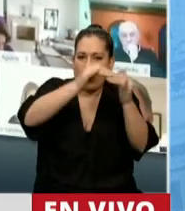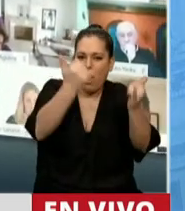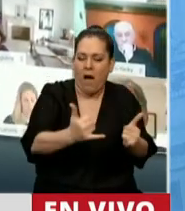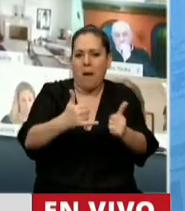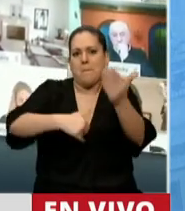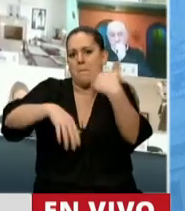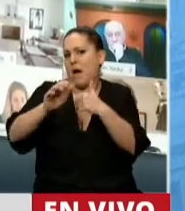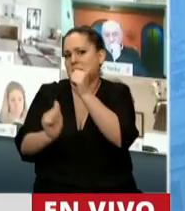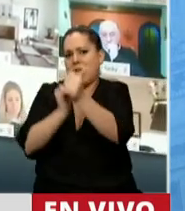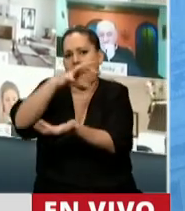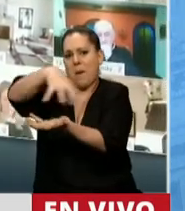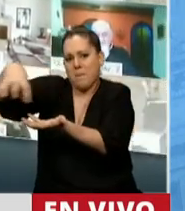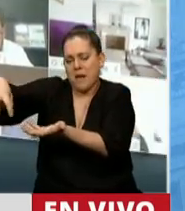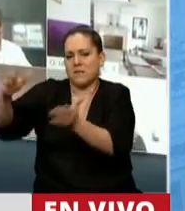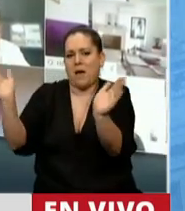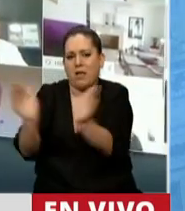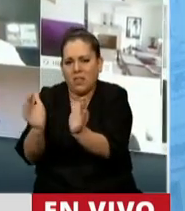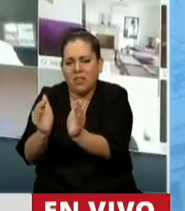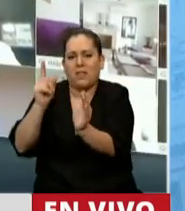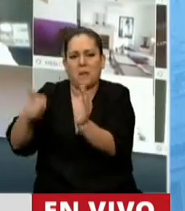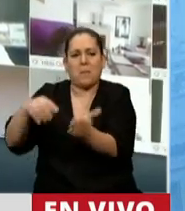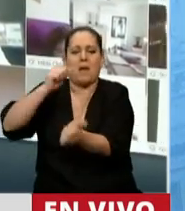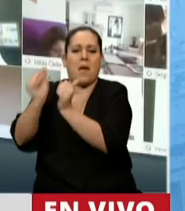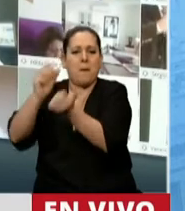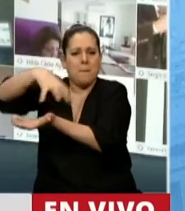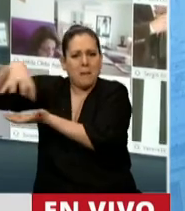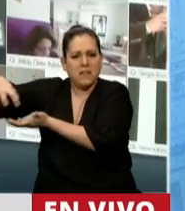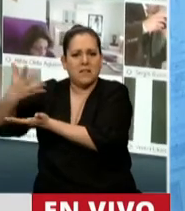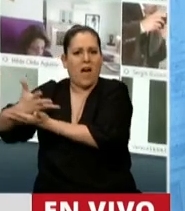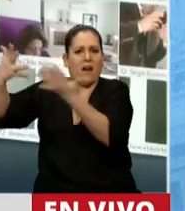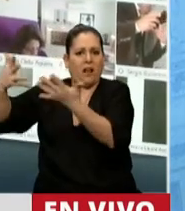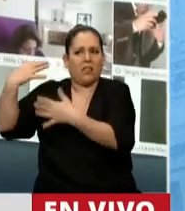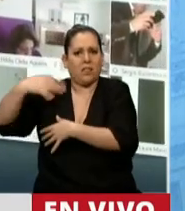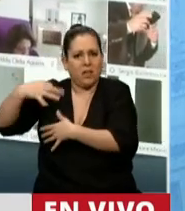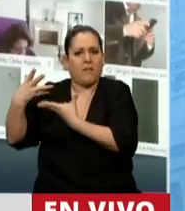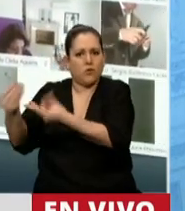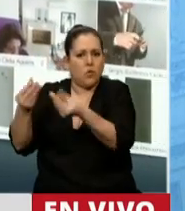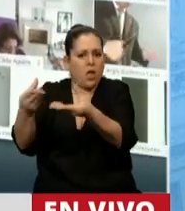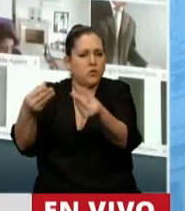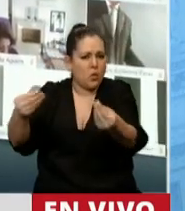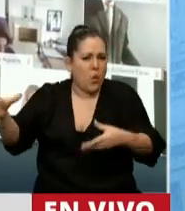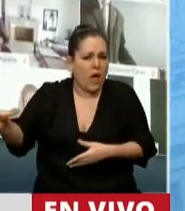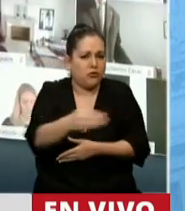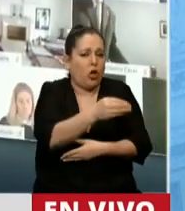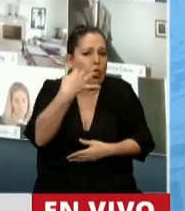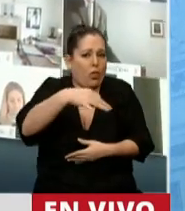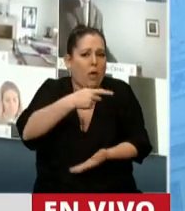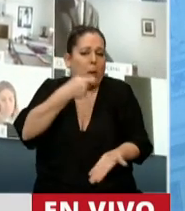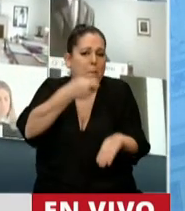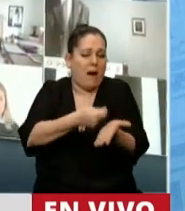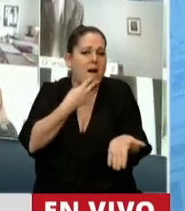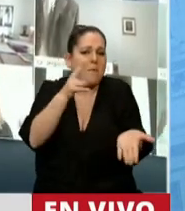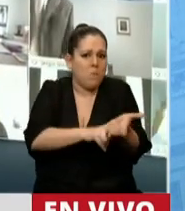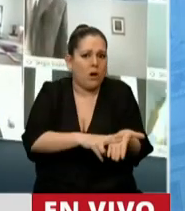empresas, a las grandes empresas, pero también al monotributista, a todos los que hacen un esfuerzo enorme para pagar sus impuestos en medio de una situación que es